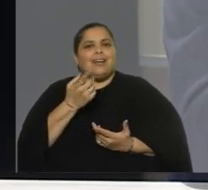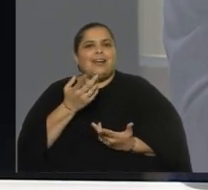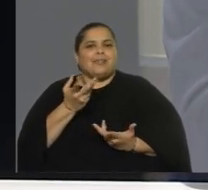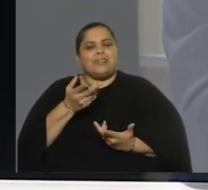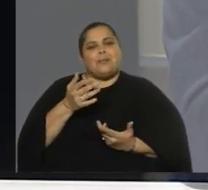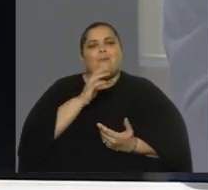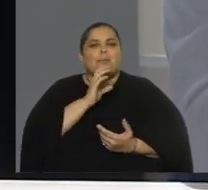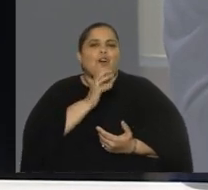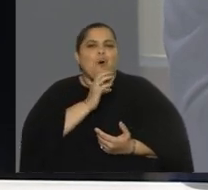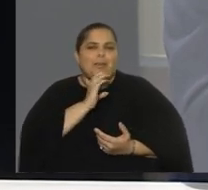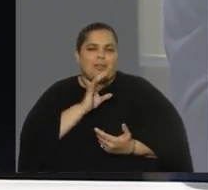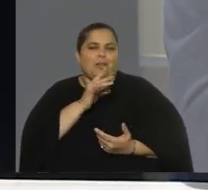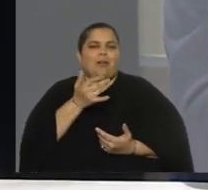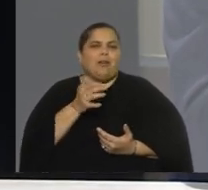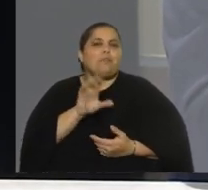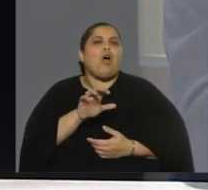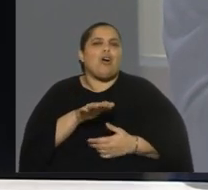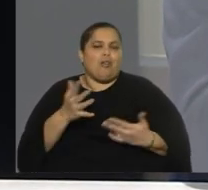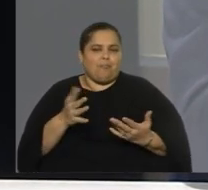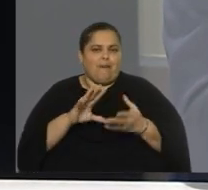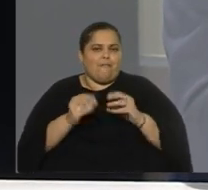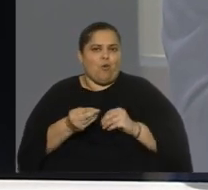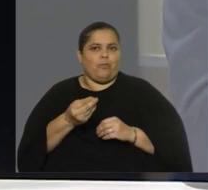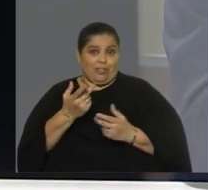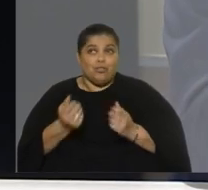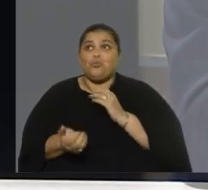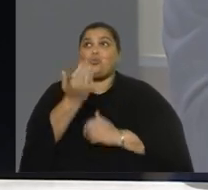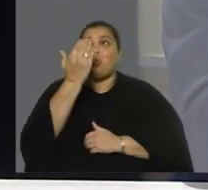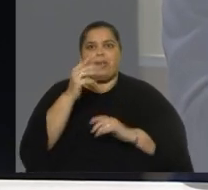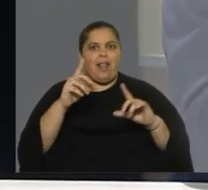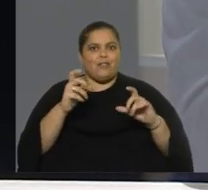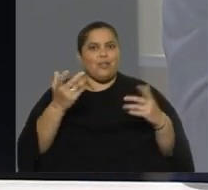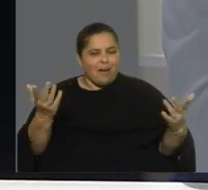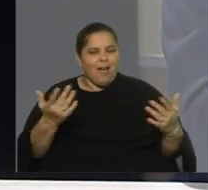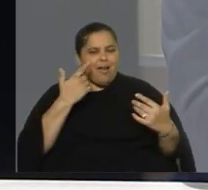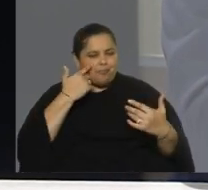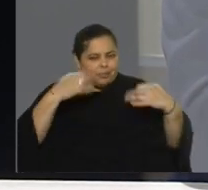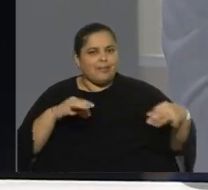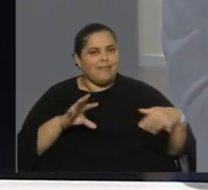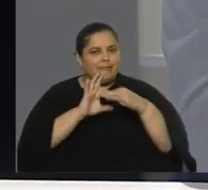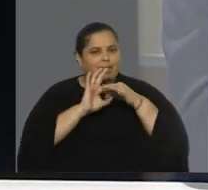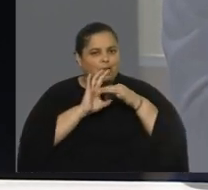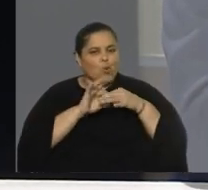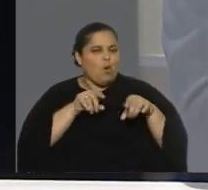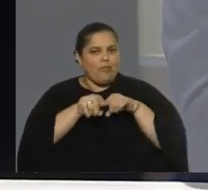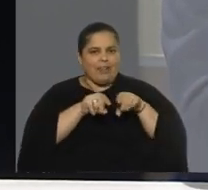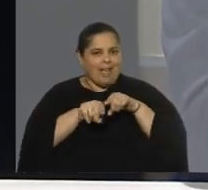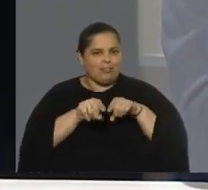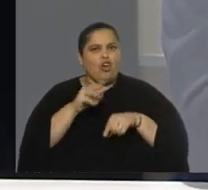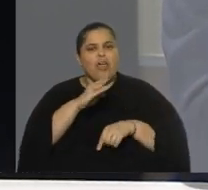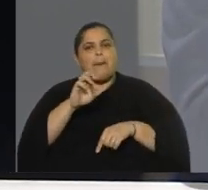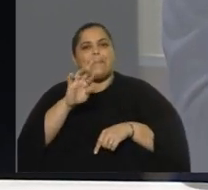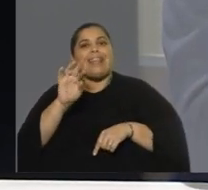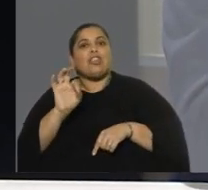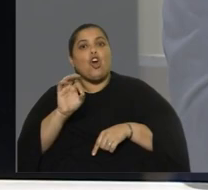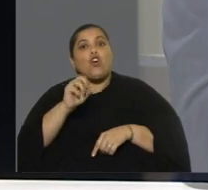que yo quería que provocara, que se instalara la idea que existía un vínculo directo de Petro con